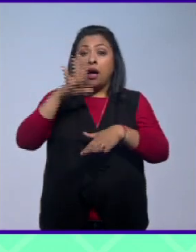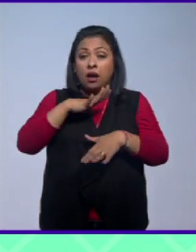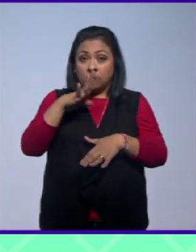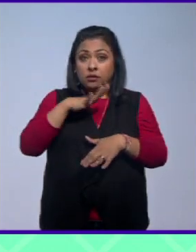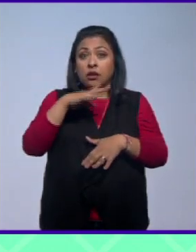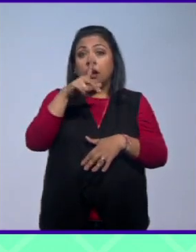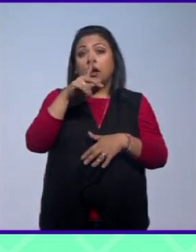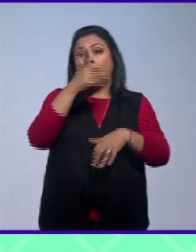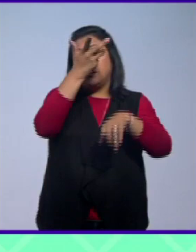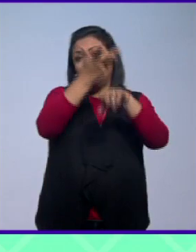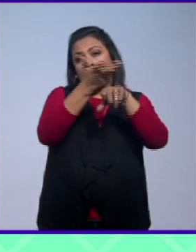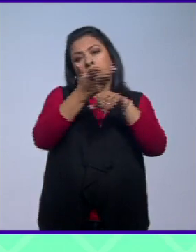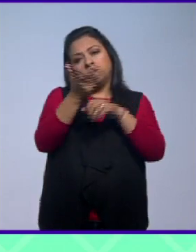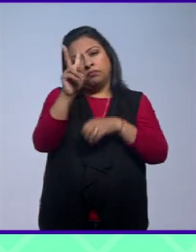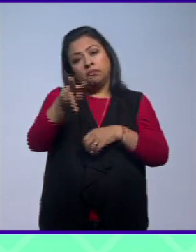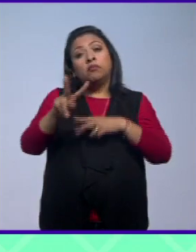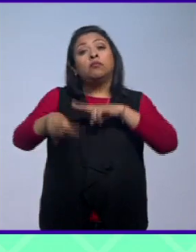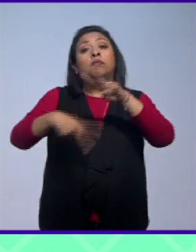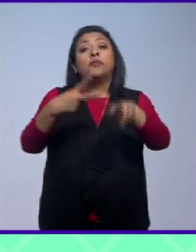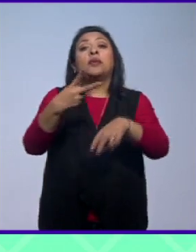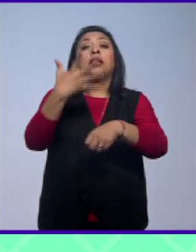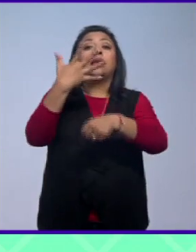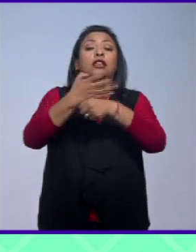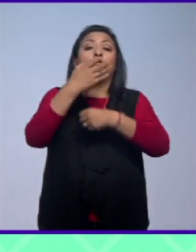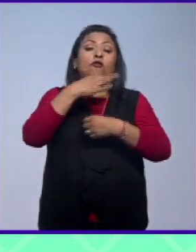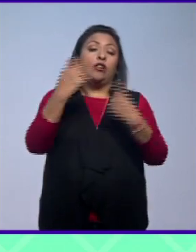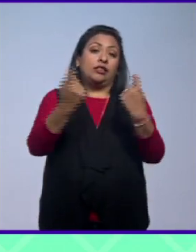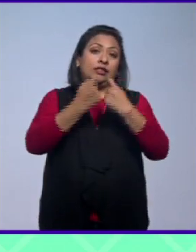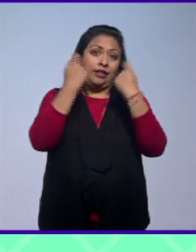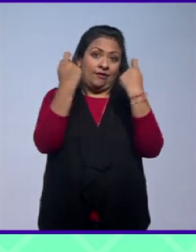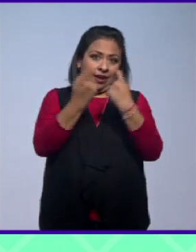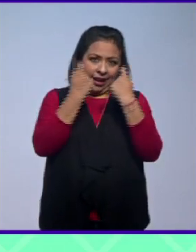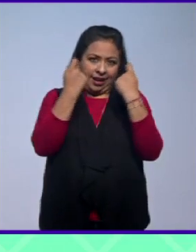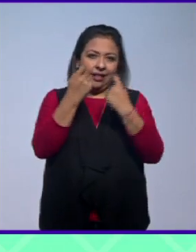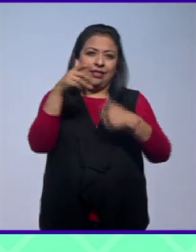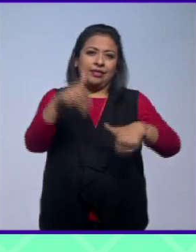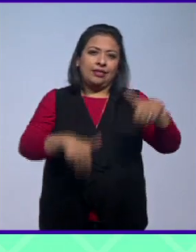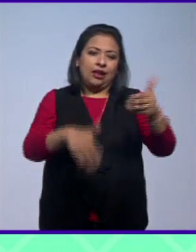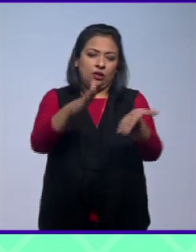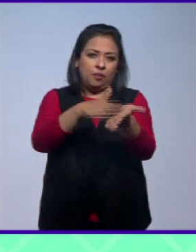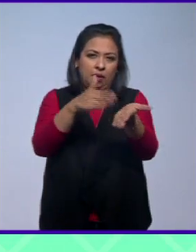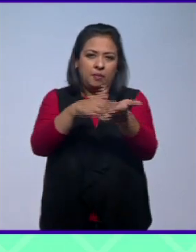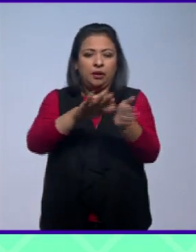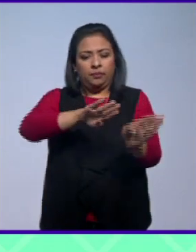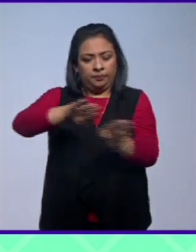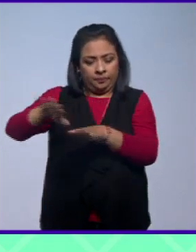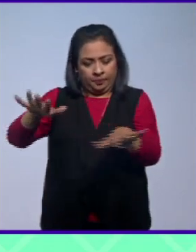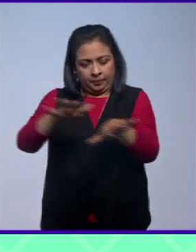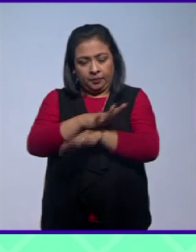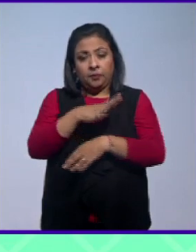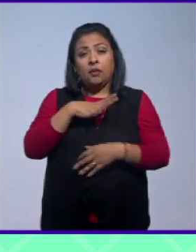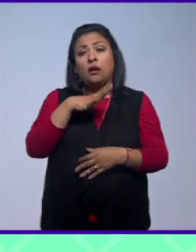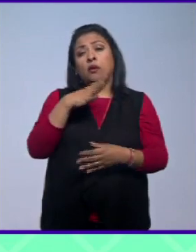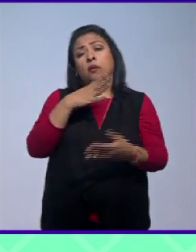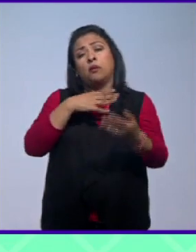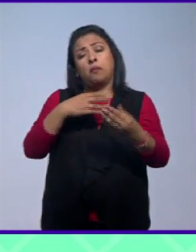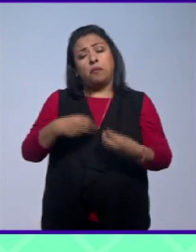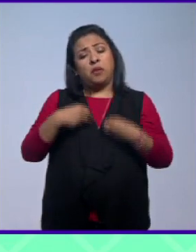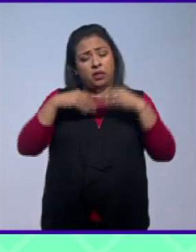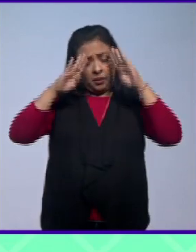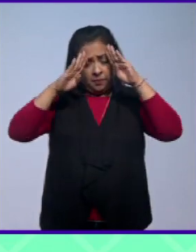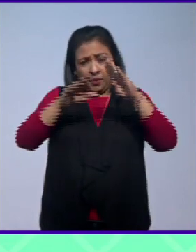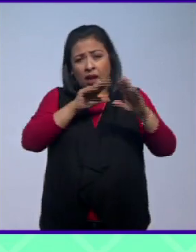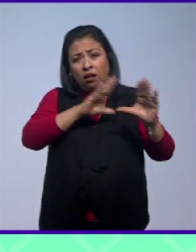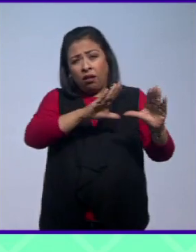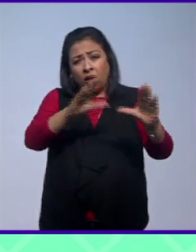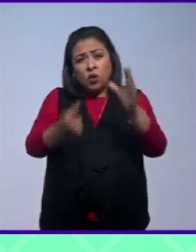en la Unión Americana. Entonces, hay que daros una vuelta a este quinto festival de teatro de papel. Y en otros temas, toda una vida dedicada a la formación de